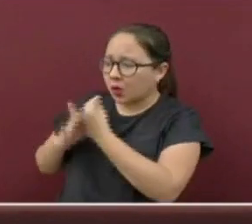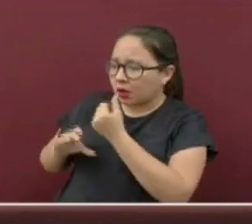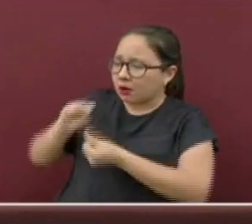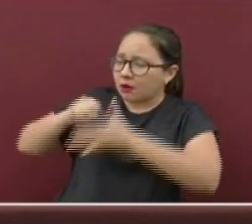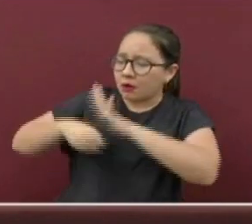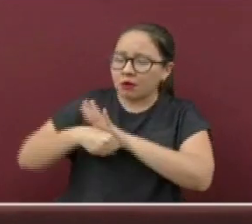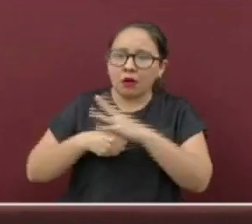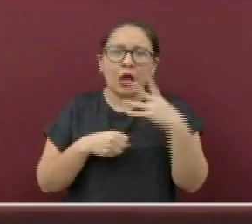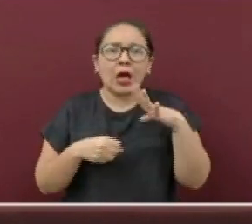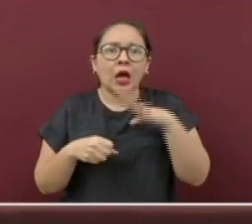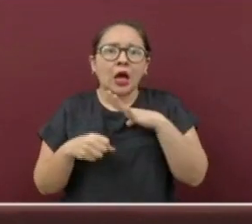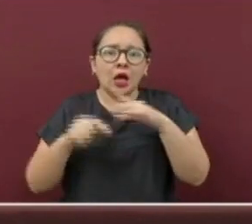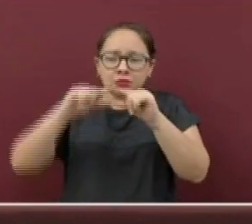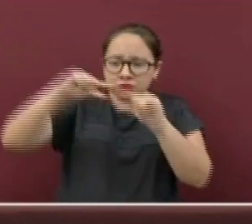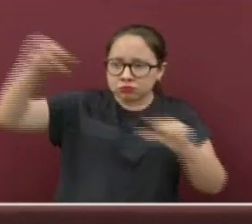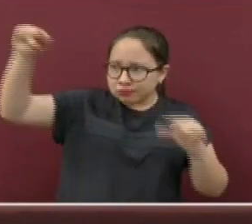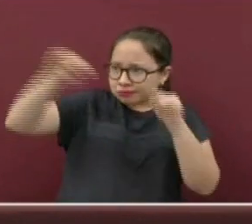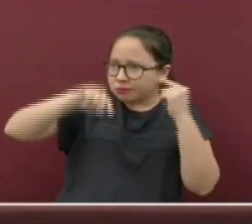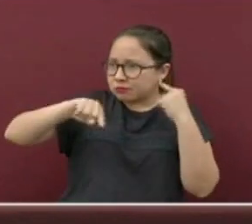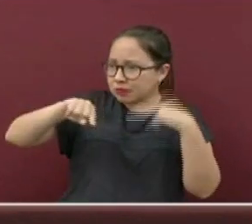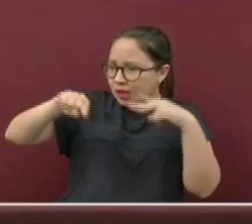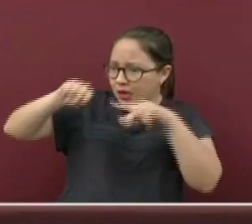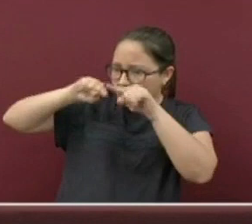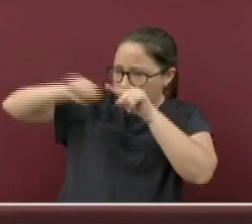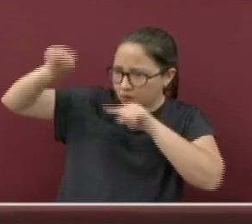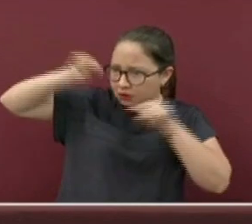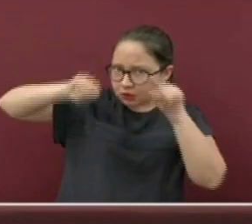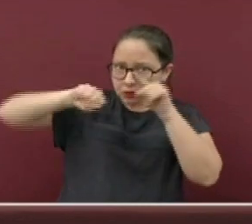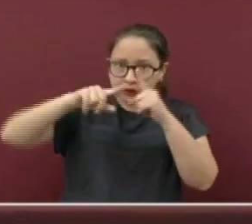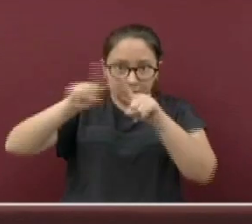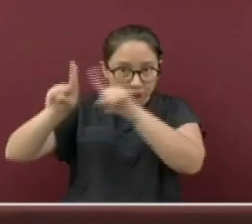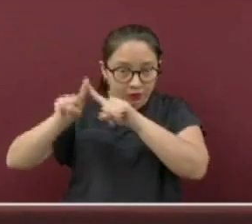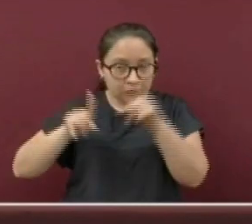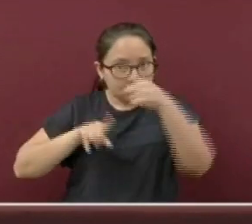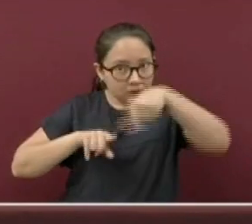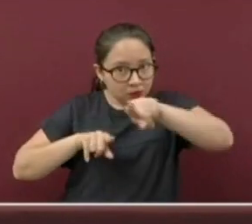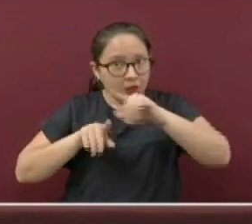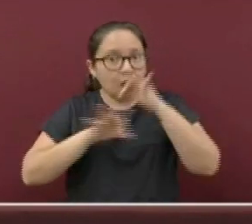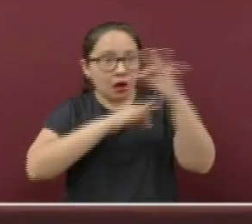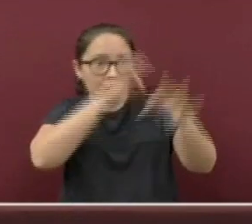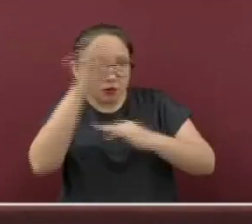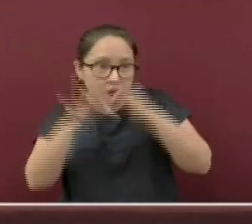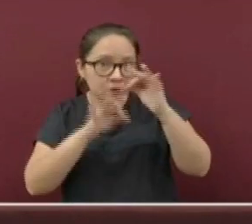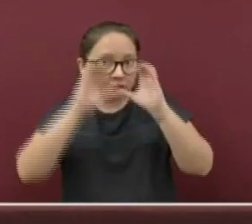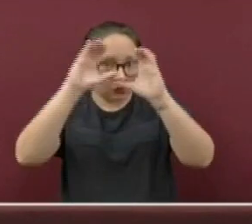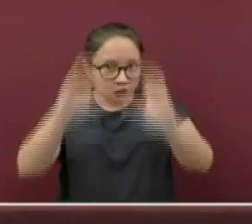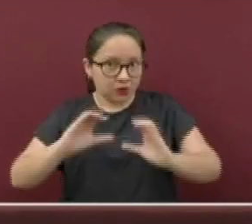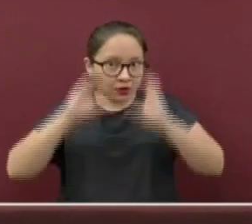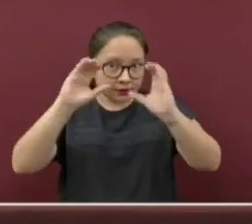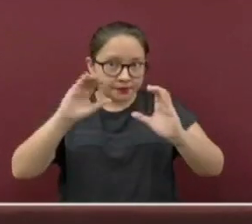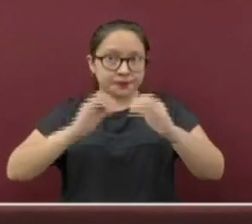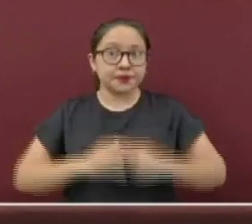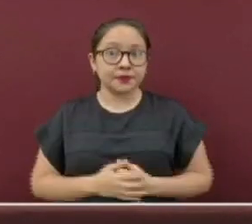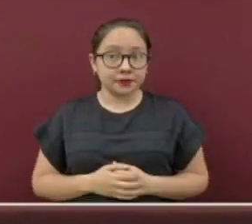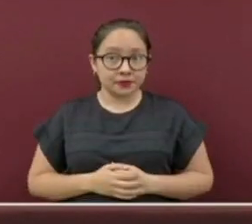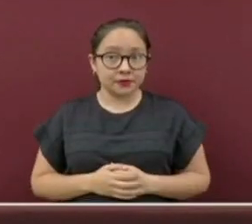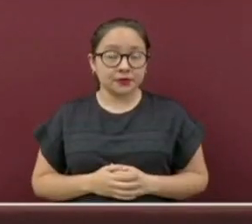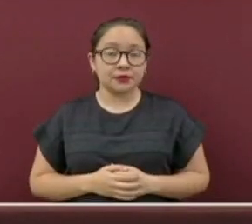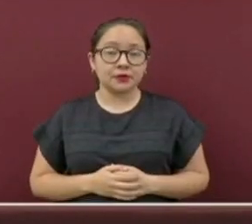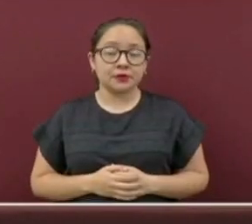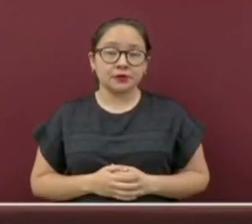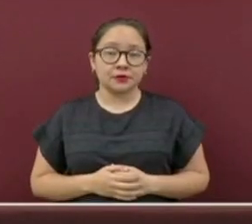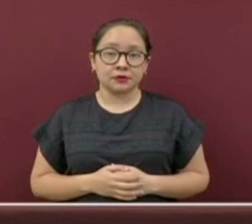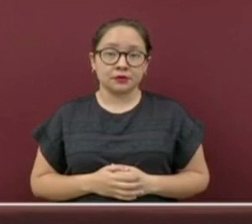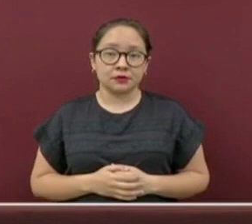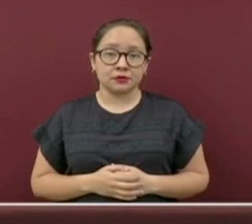en los diferentes municipios del estado. Es importante que lo difundan y tomen sus medidas de precaución. Ahora,